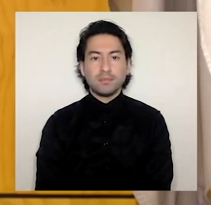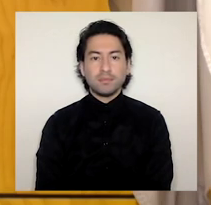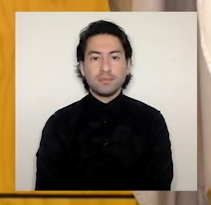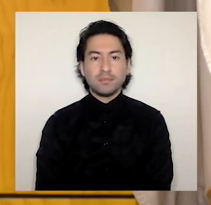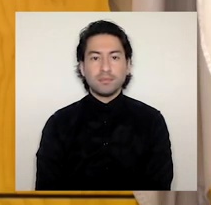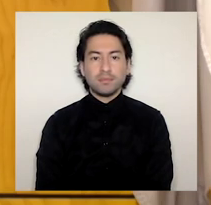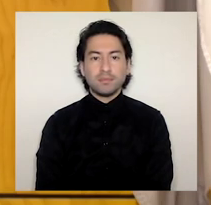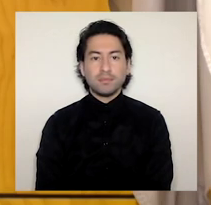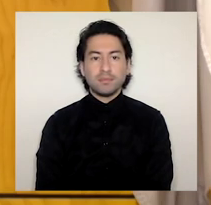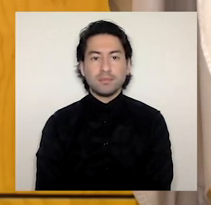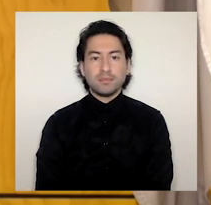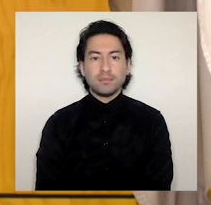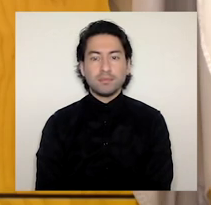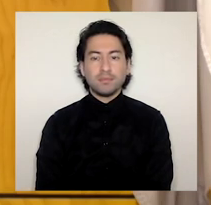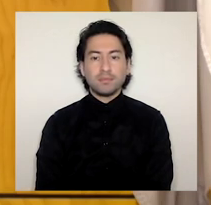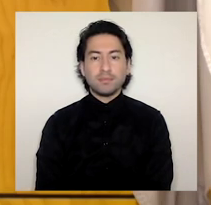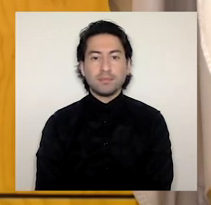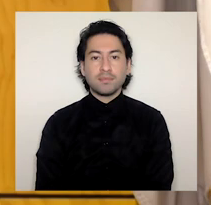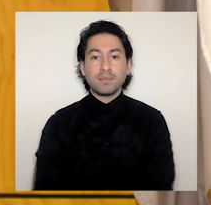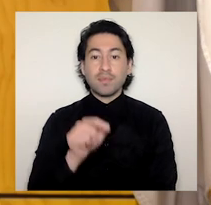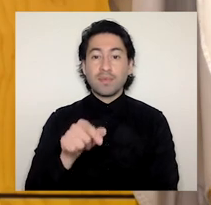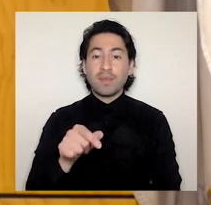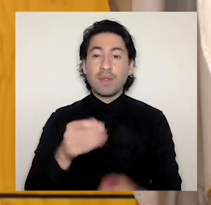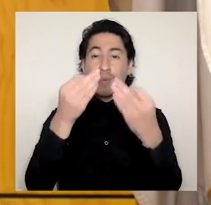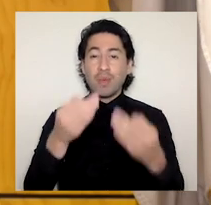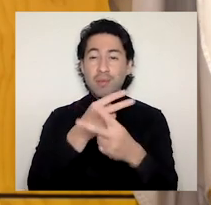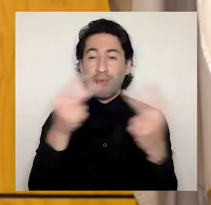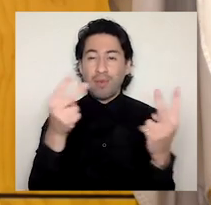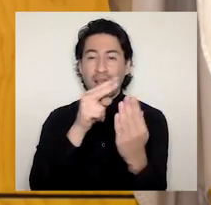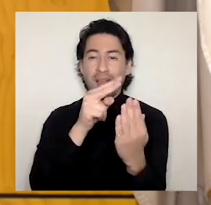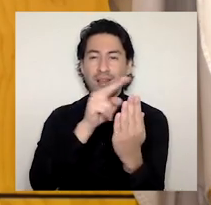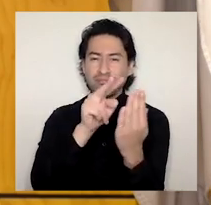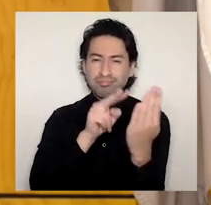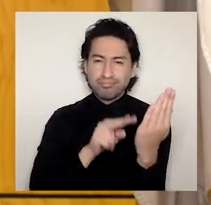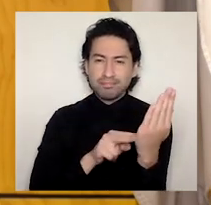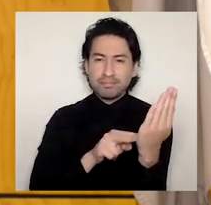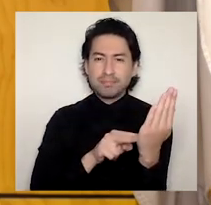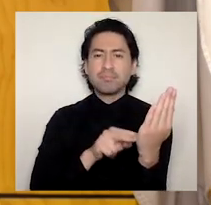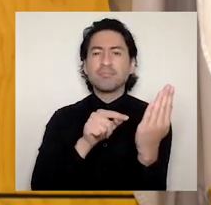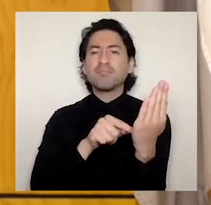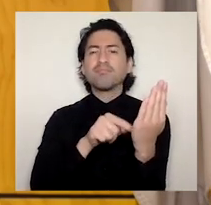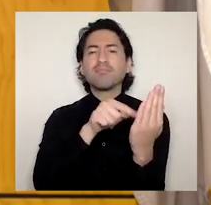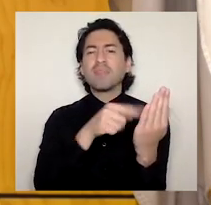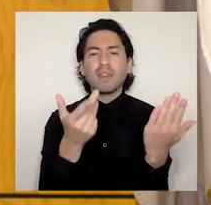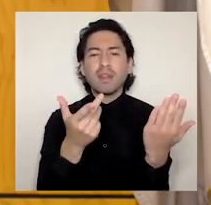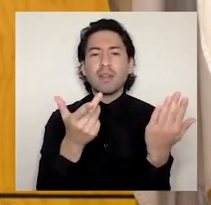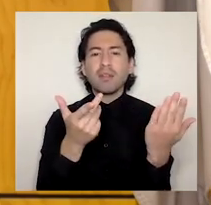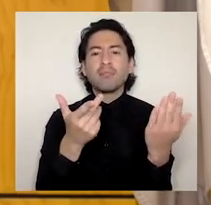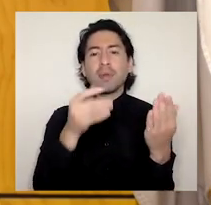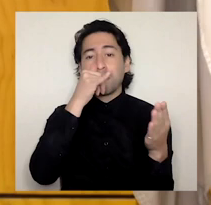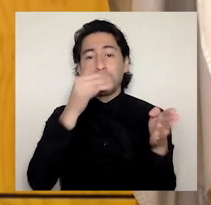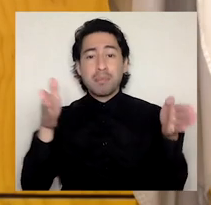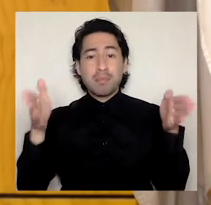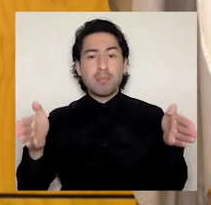Antes de comenzar con la lectura de la cuenta pública correspondiente a la gestión del gobierno universitario para el